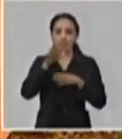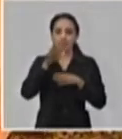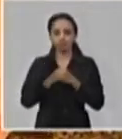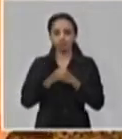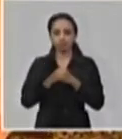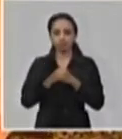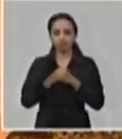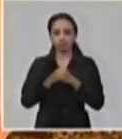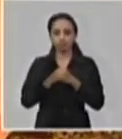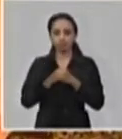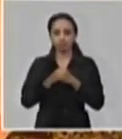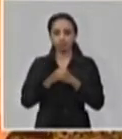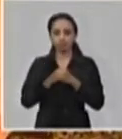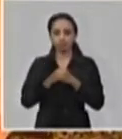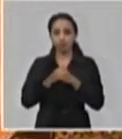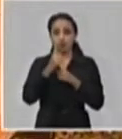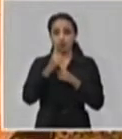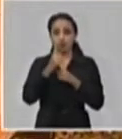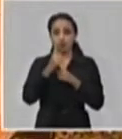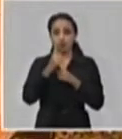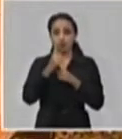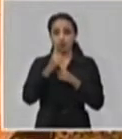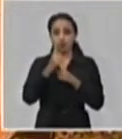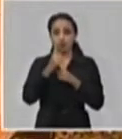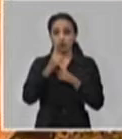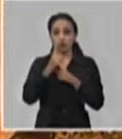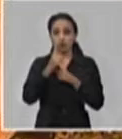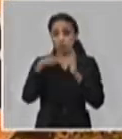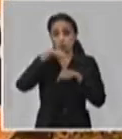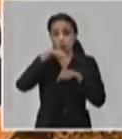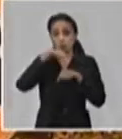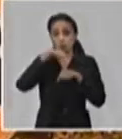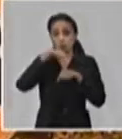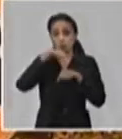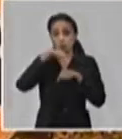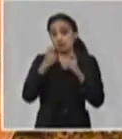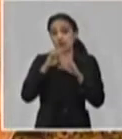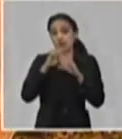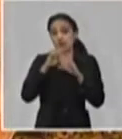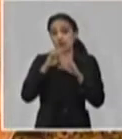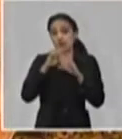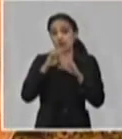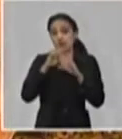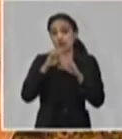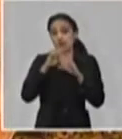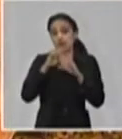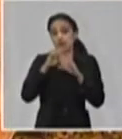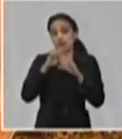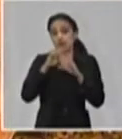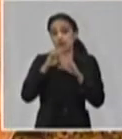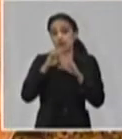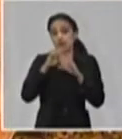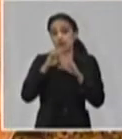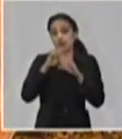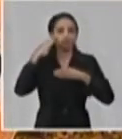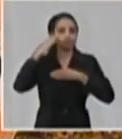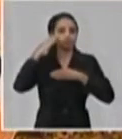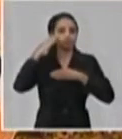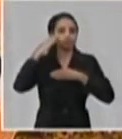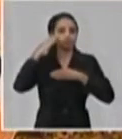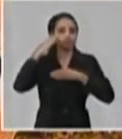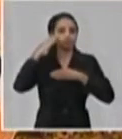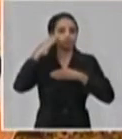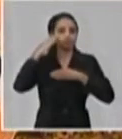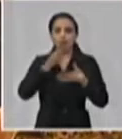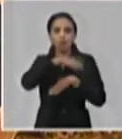Hay una medida que en un momento, si bien necesario, se tomará y entraremos entonces a hablar de suspensión de actividades públicas, pero eso